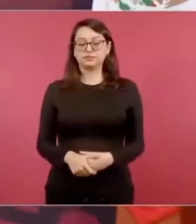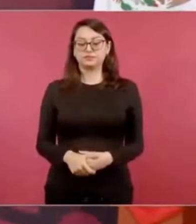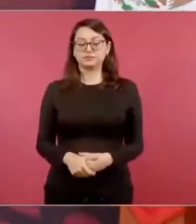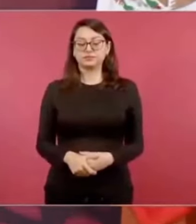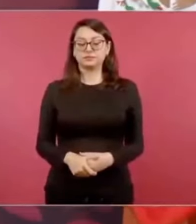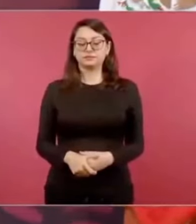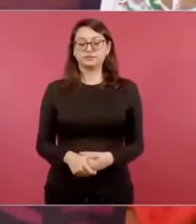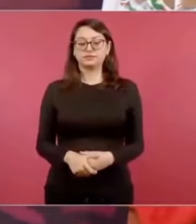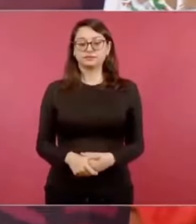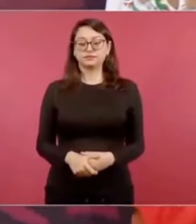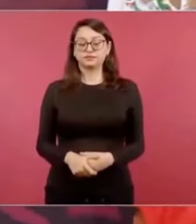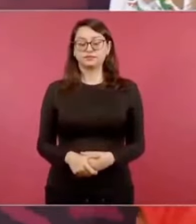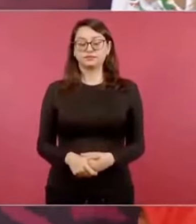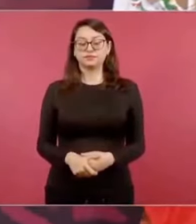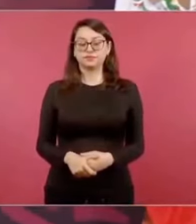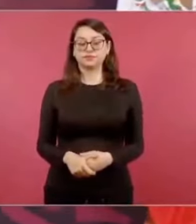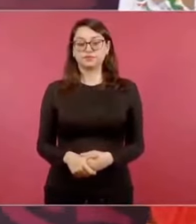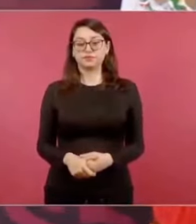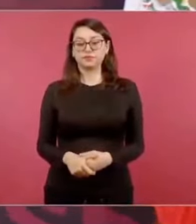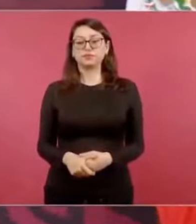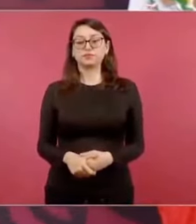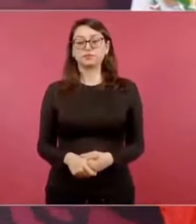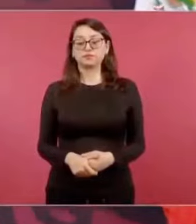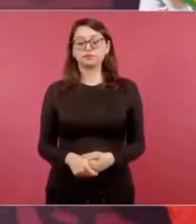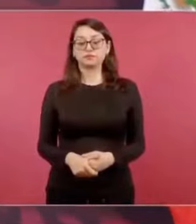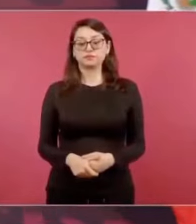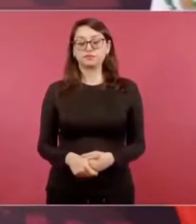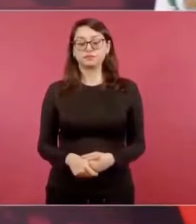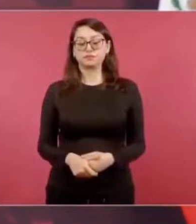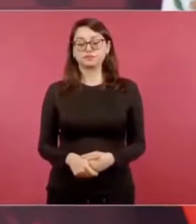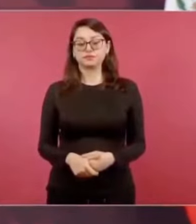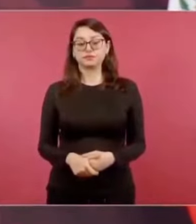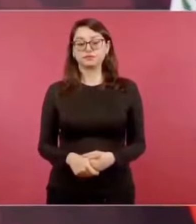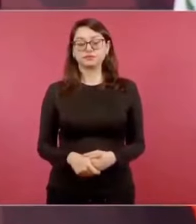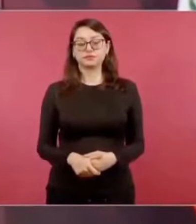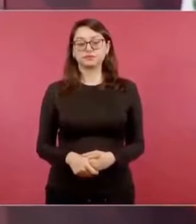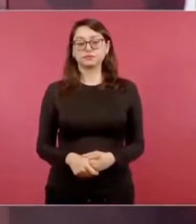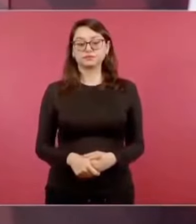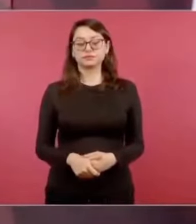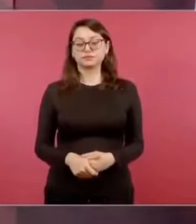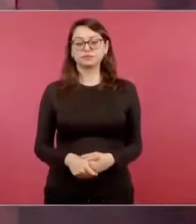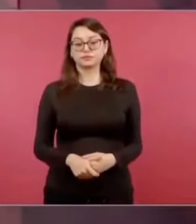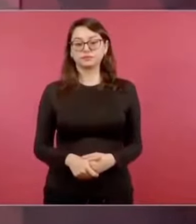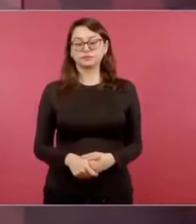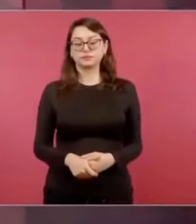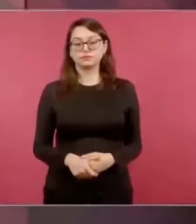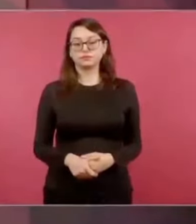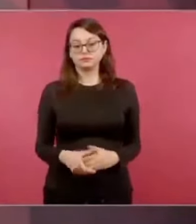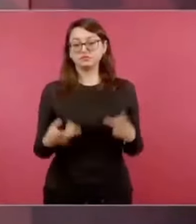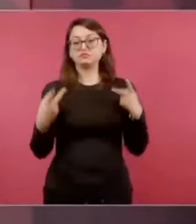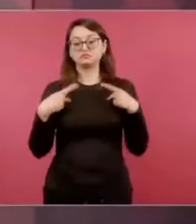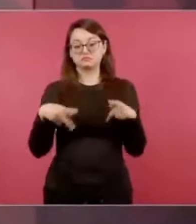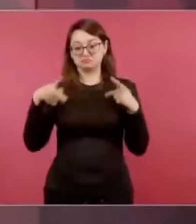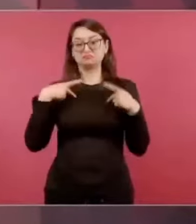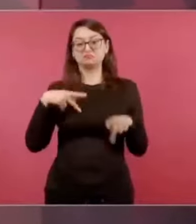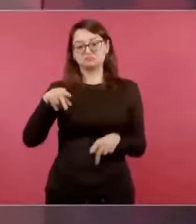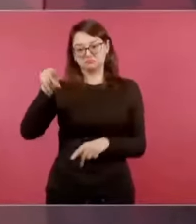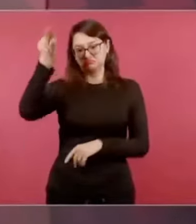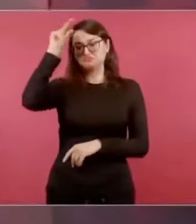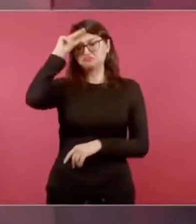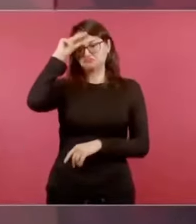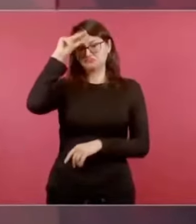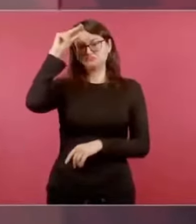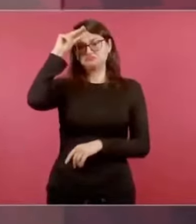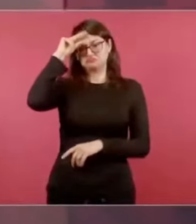es muy inteligente, el pueblo es muy inteligente